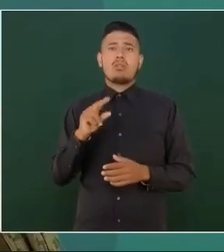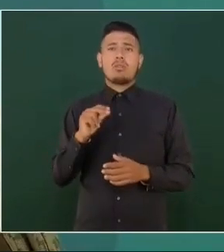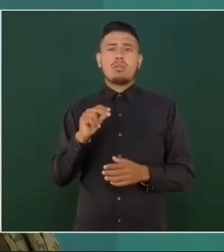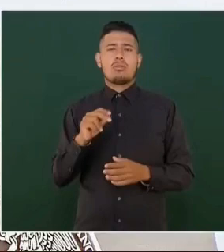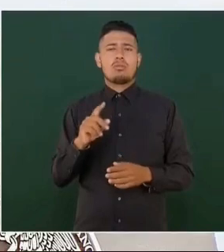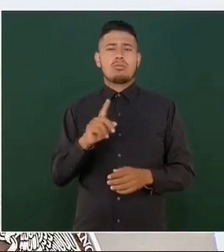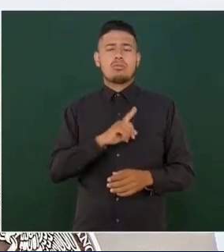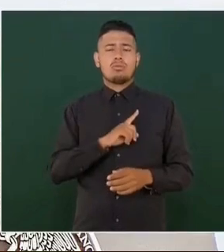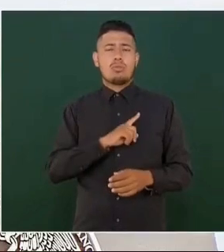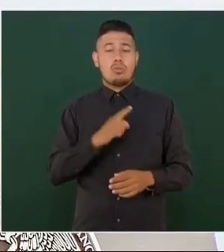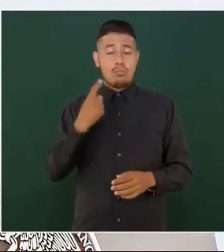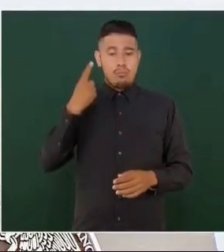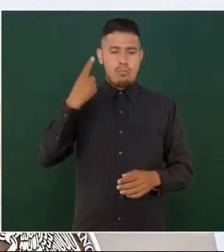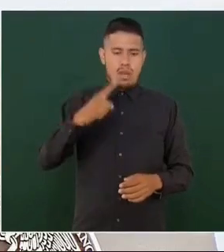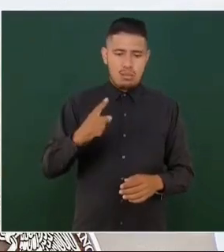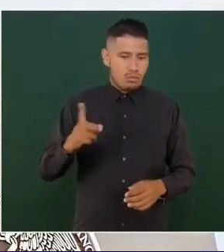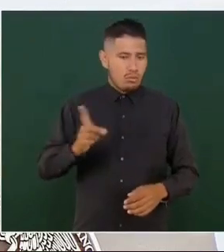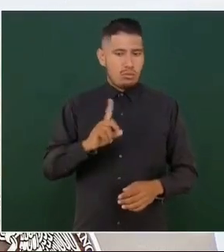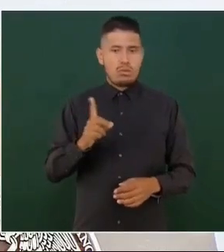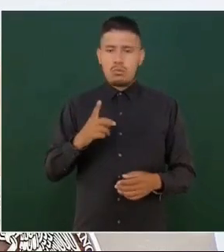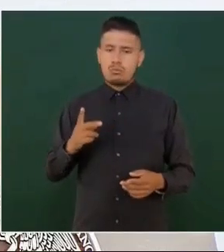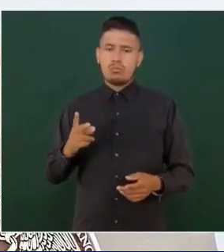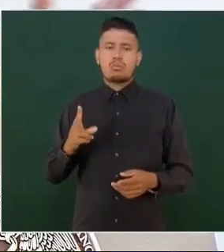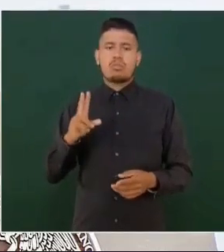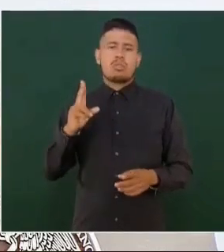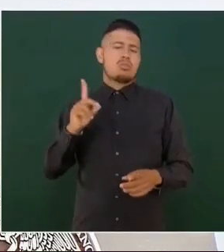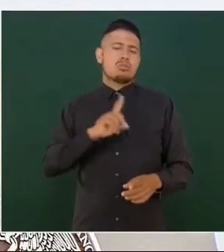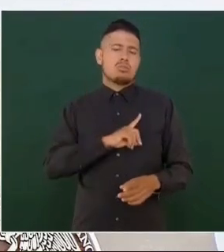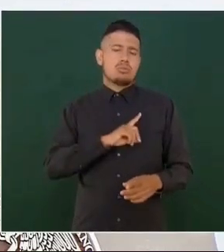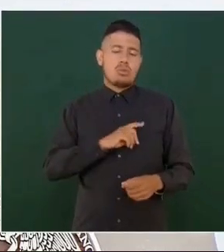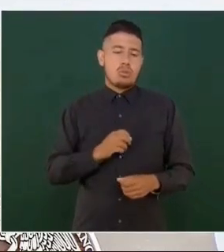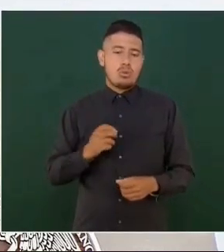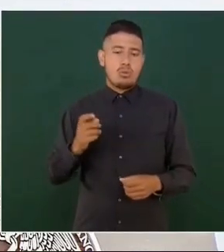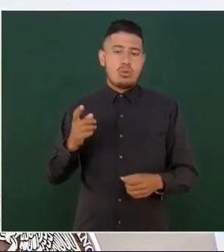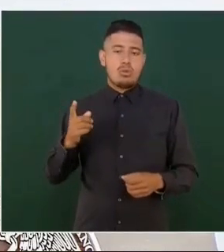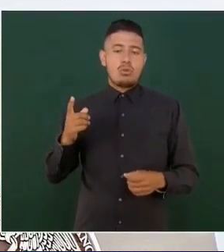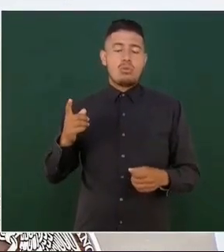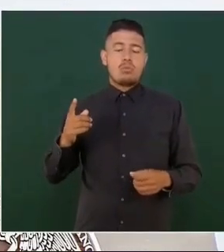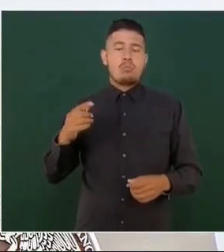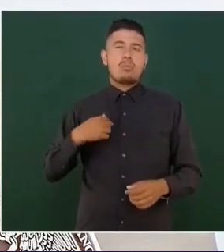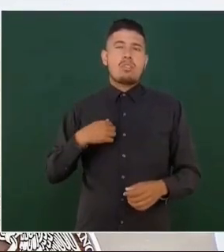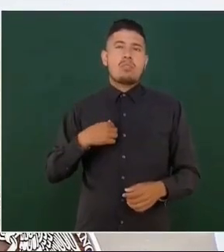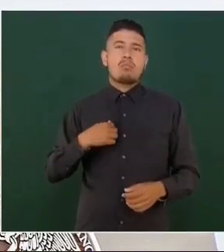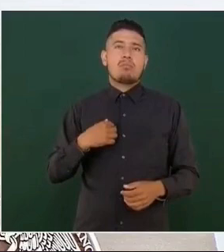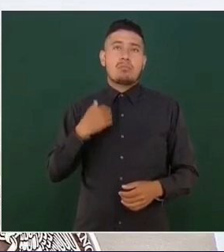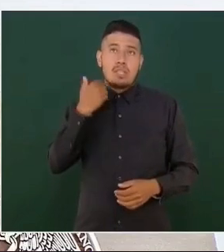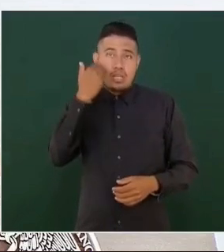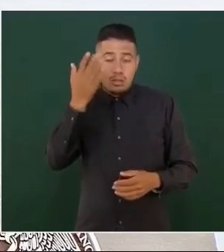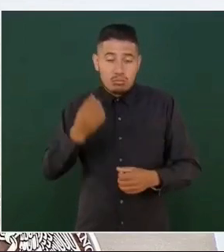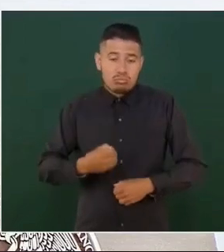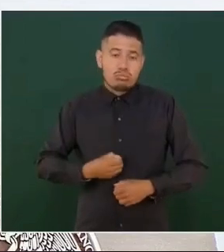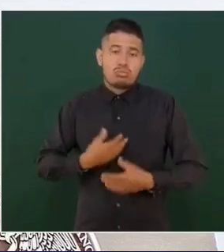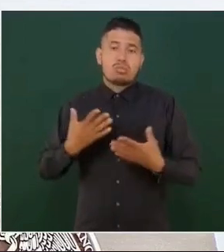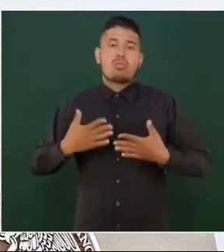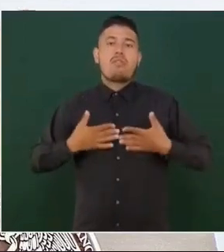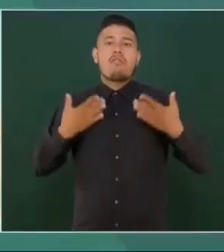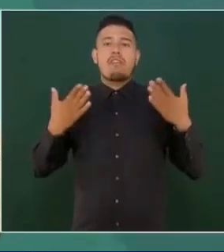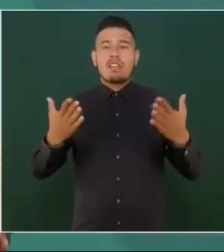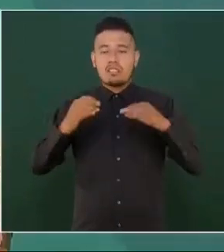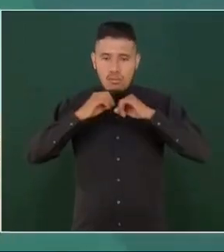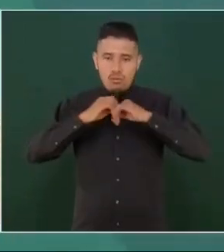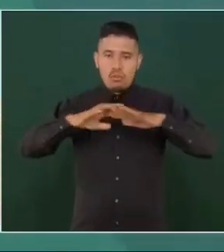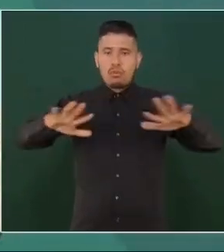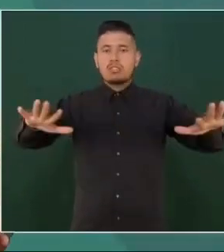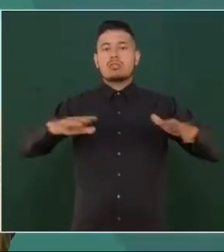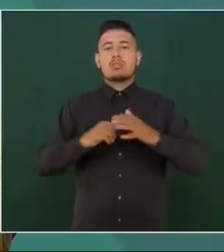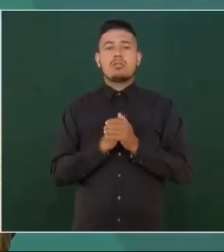No exigimos alguna cuestión o no preguntamos, sino nada más nuestra intención era precisamente proporcionar toda esa información y